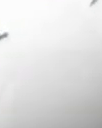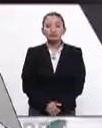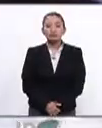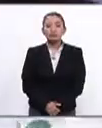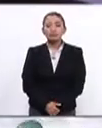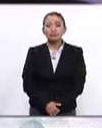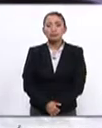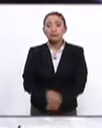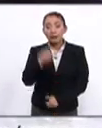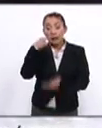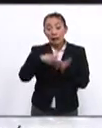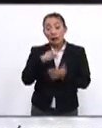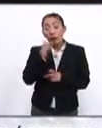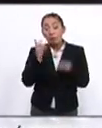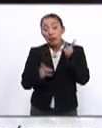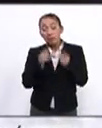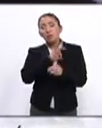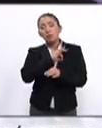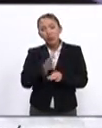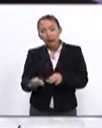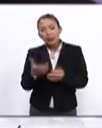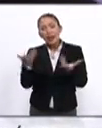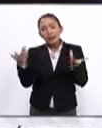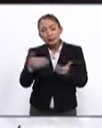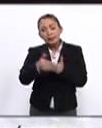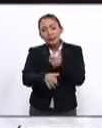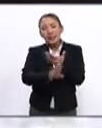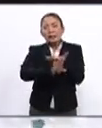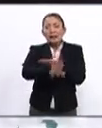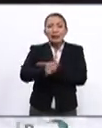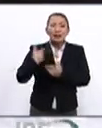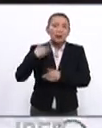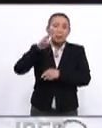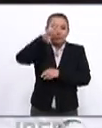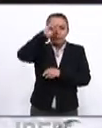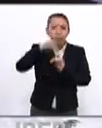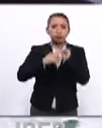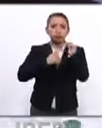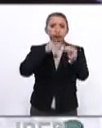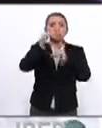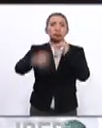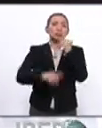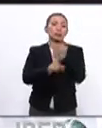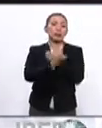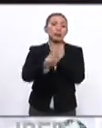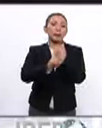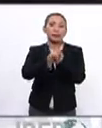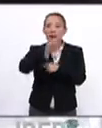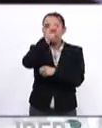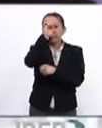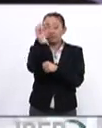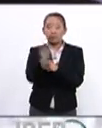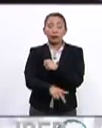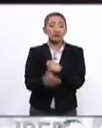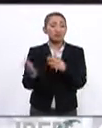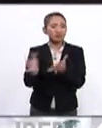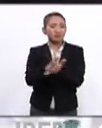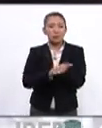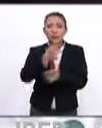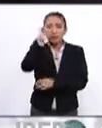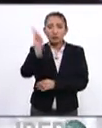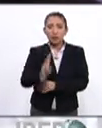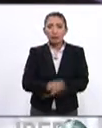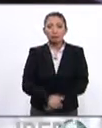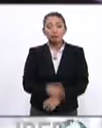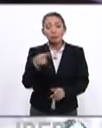Y lo que esperamos es que el diálogo sea posible y entonces evite una escalada que podría conducir a un tipo de conflicto que llegara a ser un desastre para